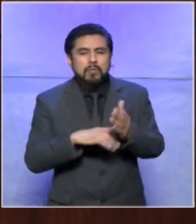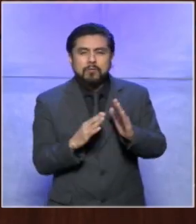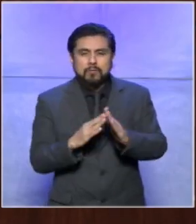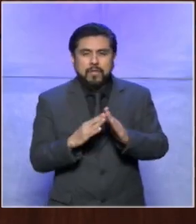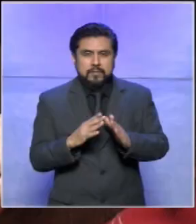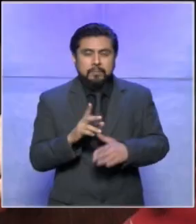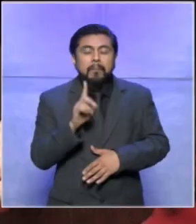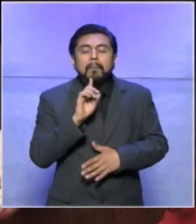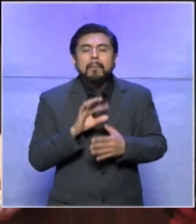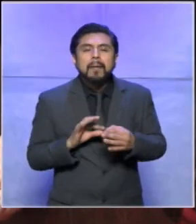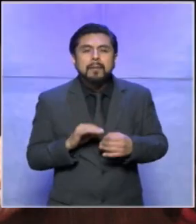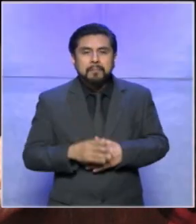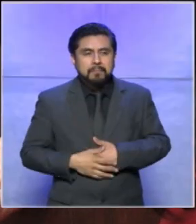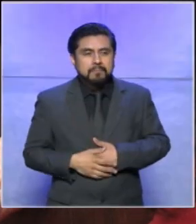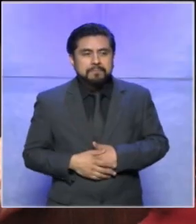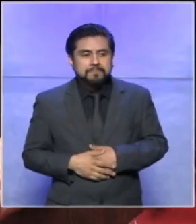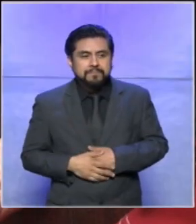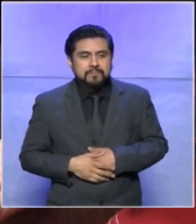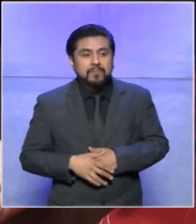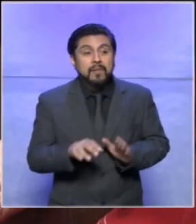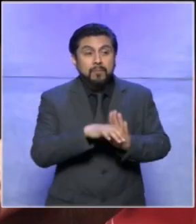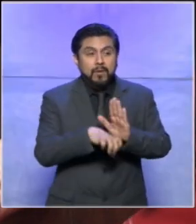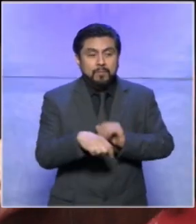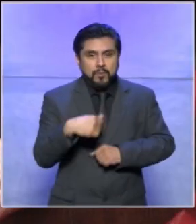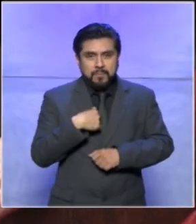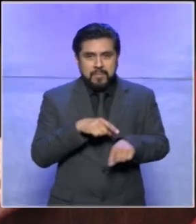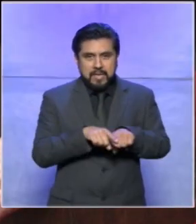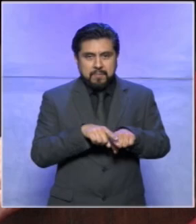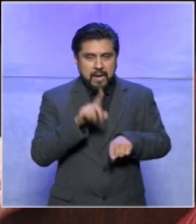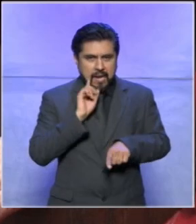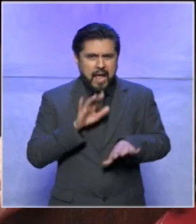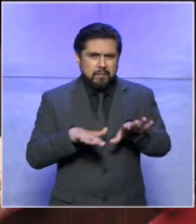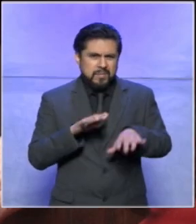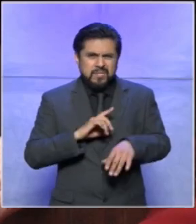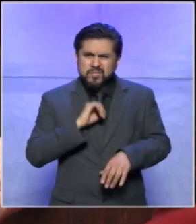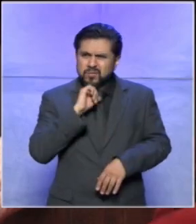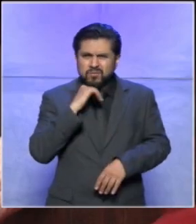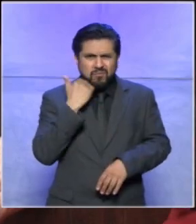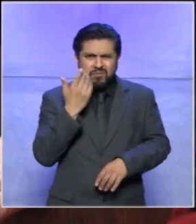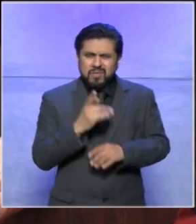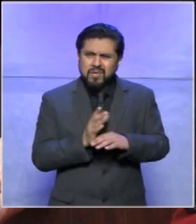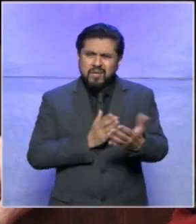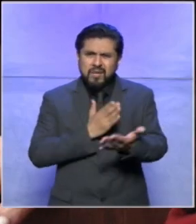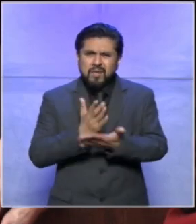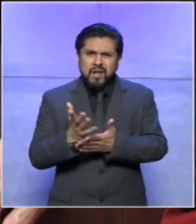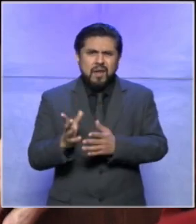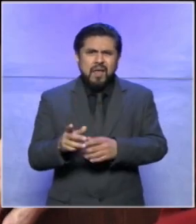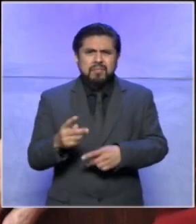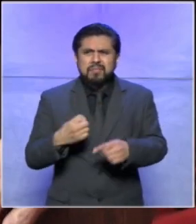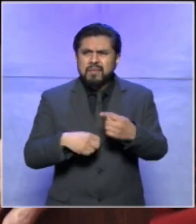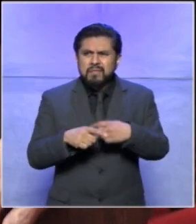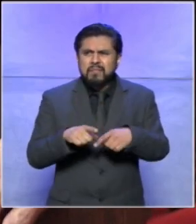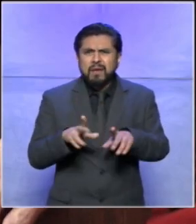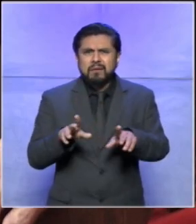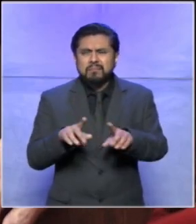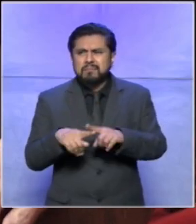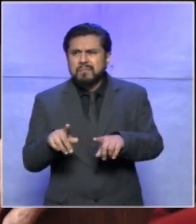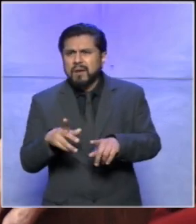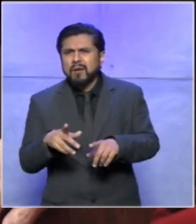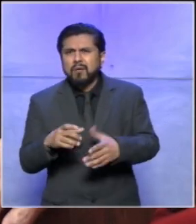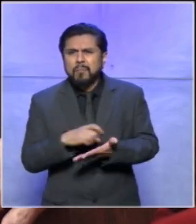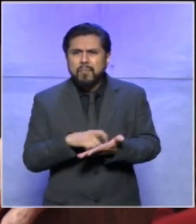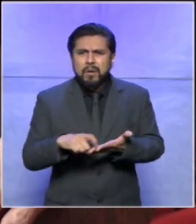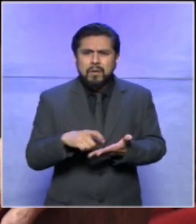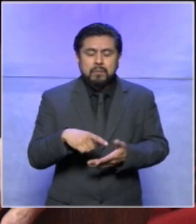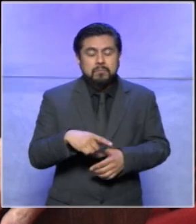cuéntanos a ver por ejemplo mi hermana a veces no quiere ir al supermercado entonces mis papás deciden qué hacer